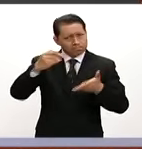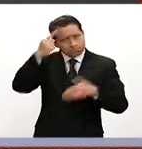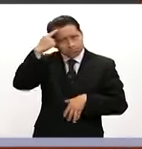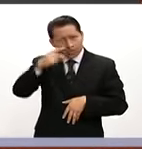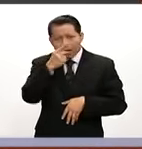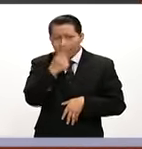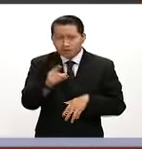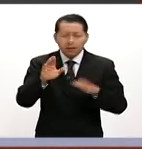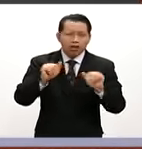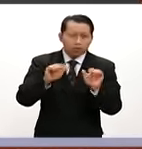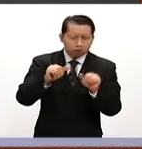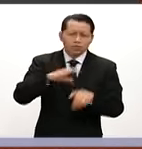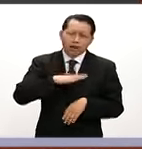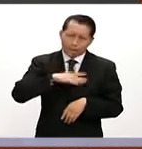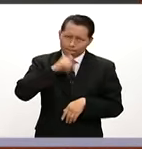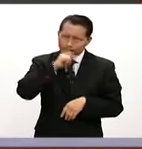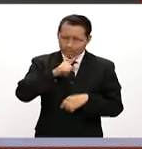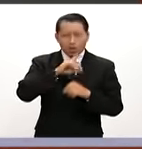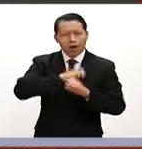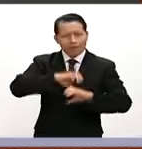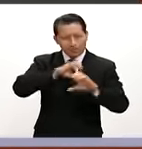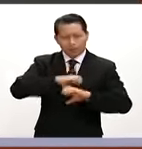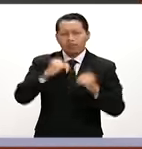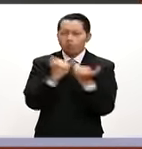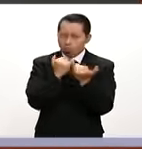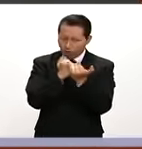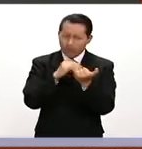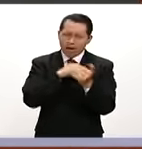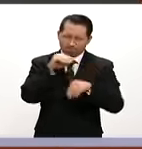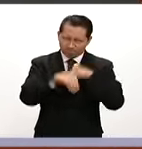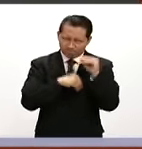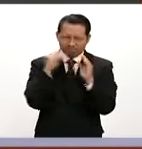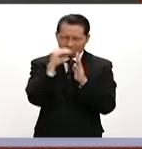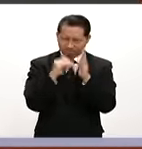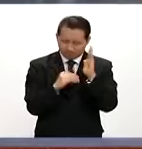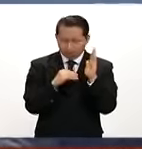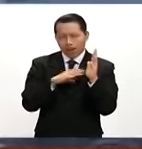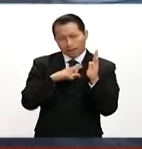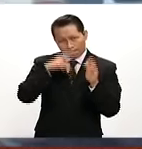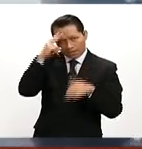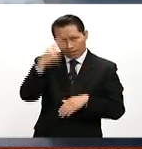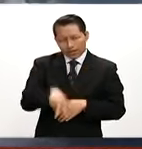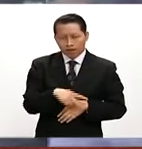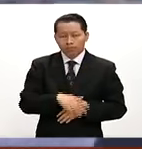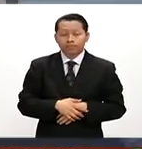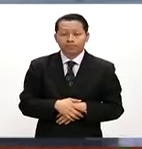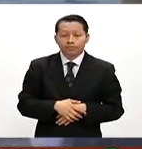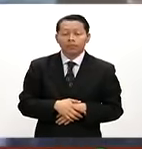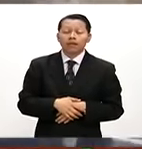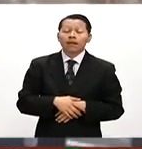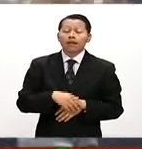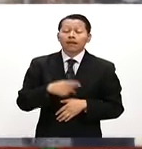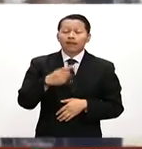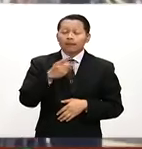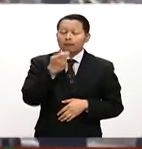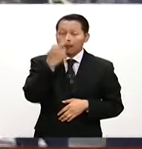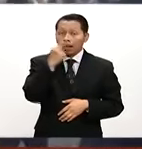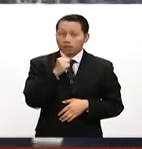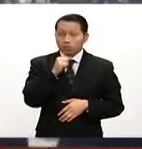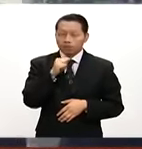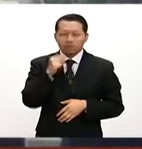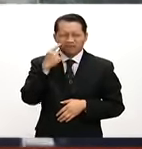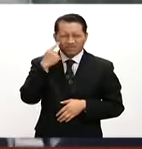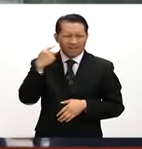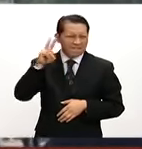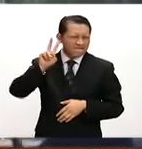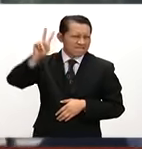gran compositor y cantante mexicano. Así es, Pati. De hecho, fíjate que desde el viernes por la noche muchas personas se quedaron a